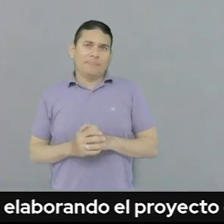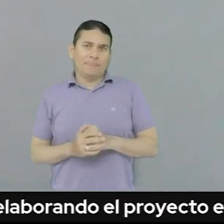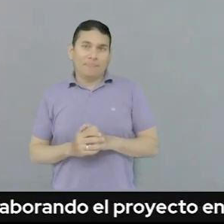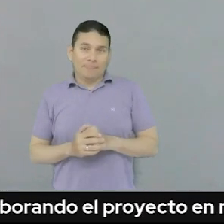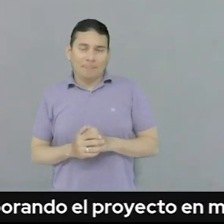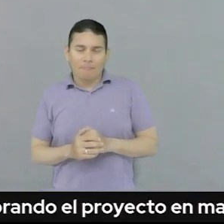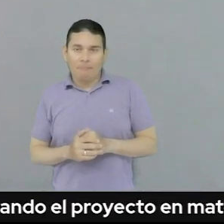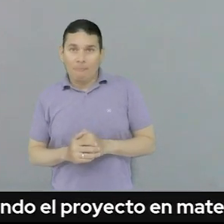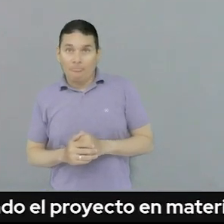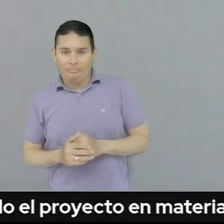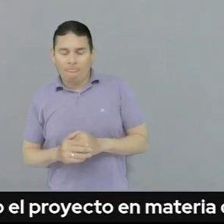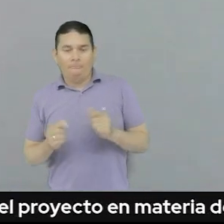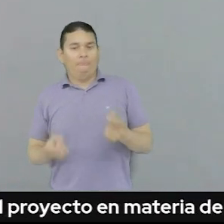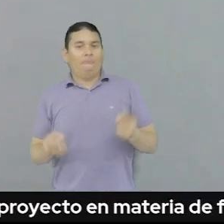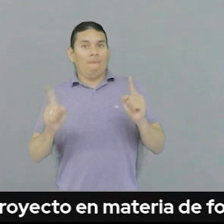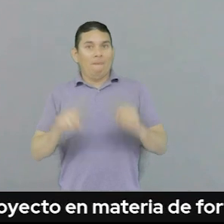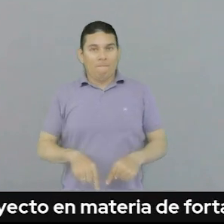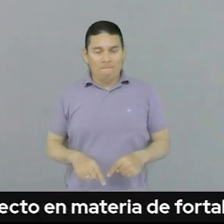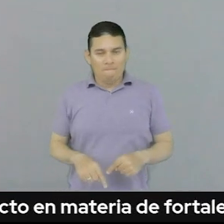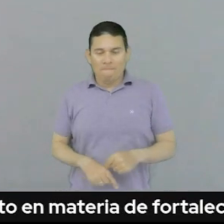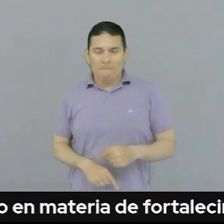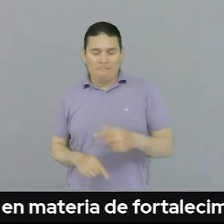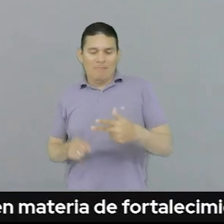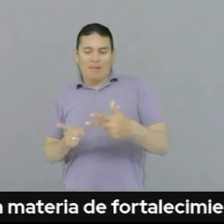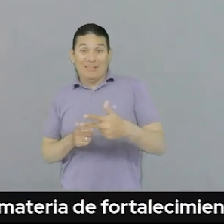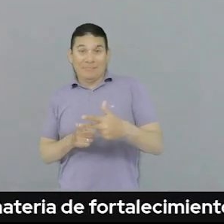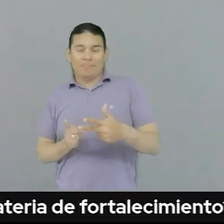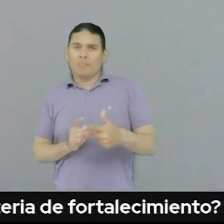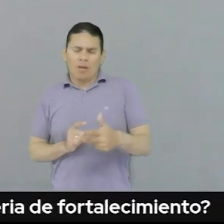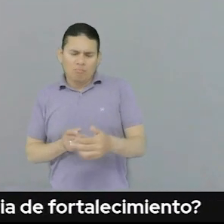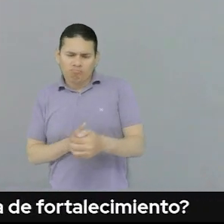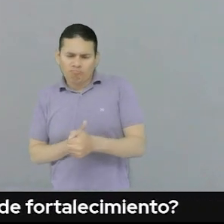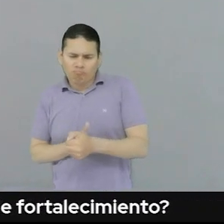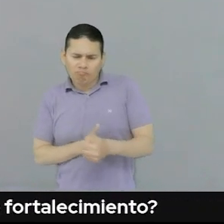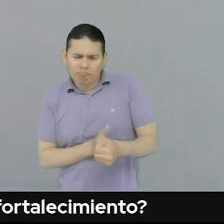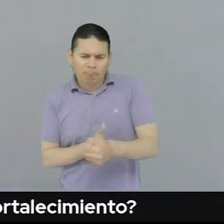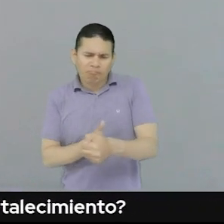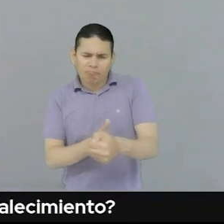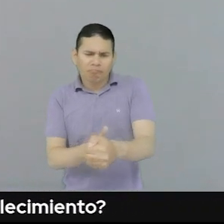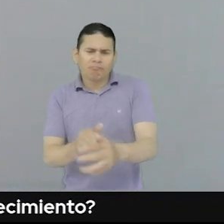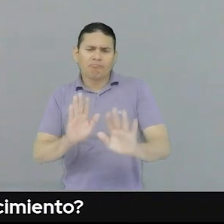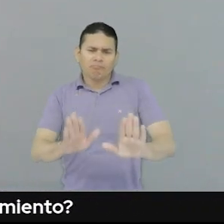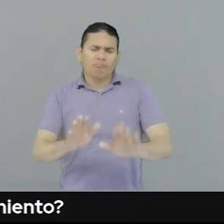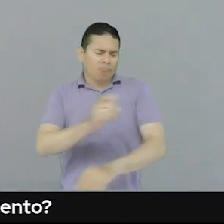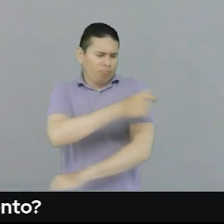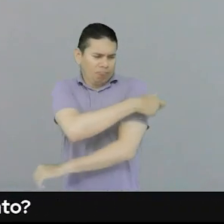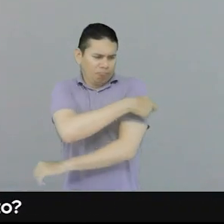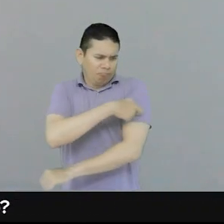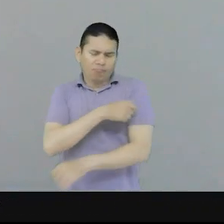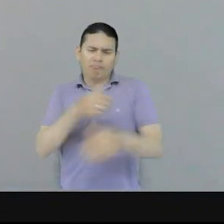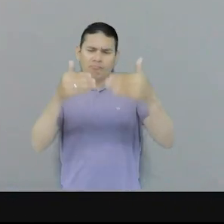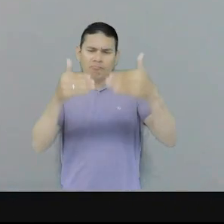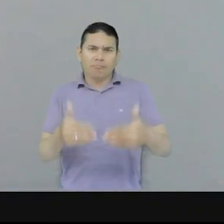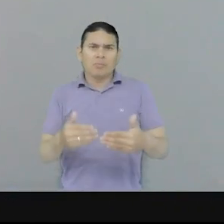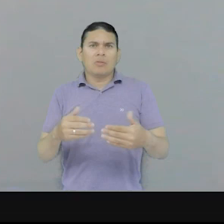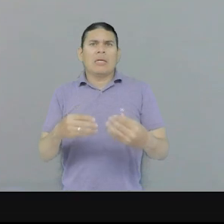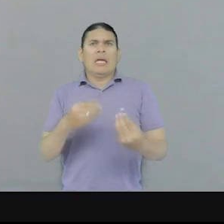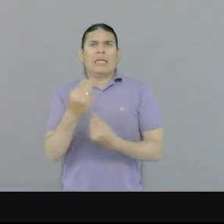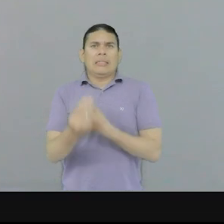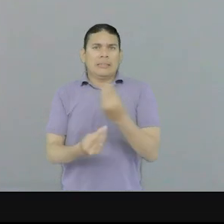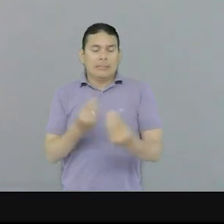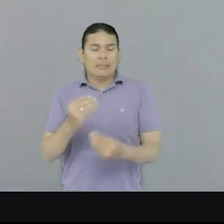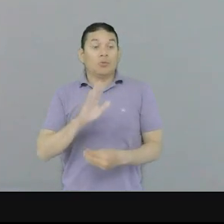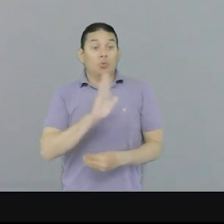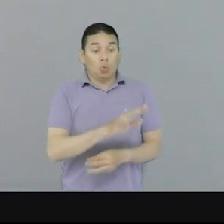Como tercer elemento de la caja de herramientas, se tiene una ruta para el funcionamiento de comités de discapacidad. Esta ruta le